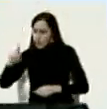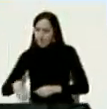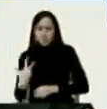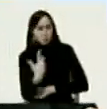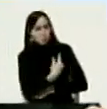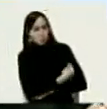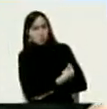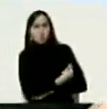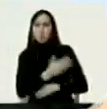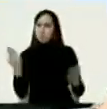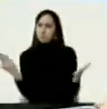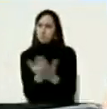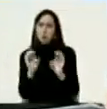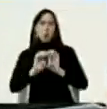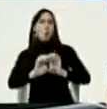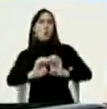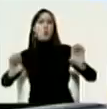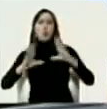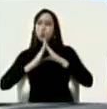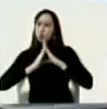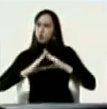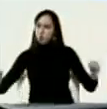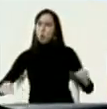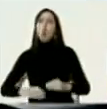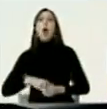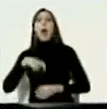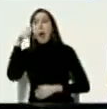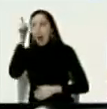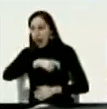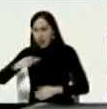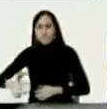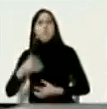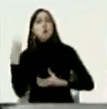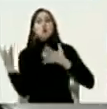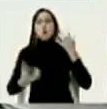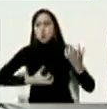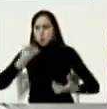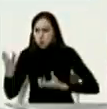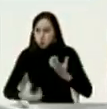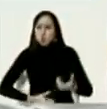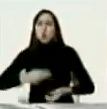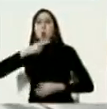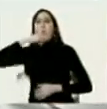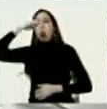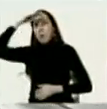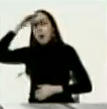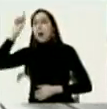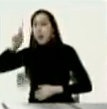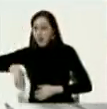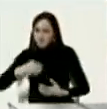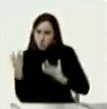educación las madres procesadoras las madres cocineras y los padres cocineros